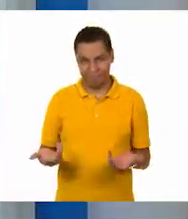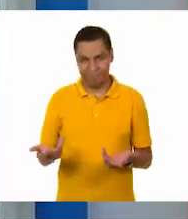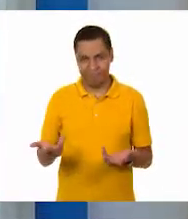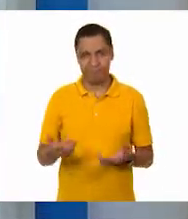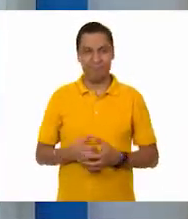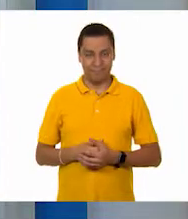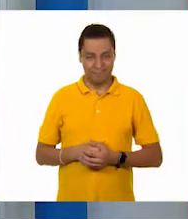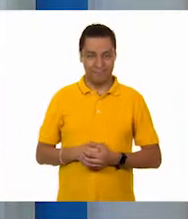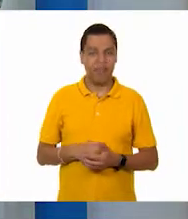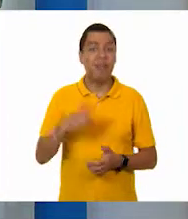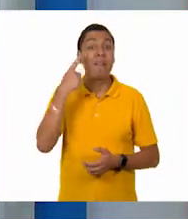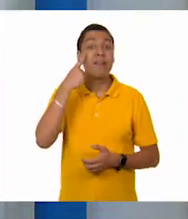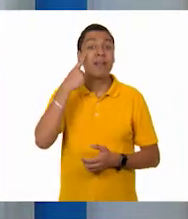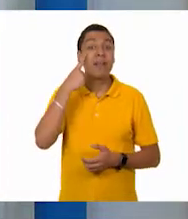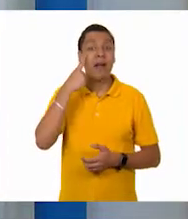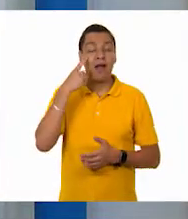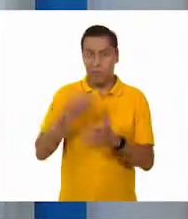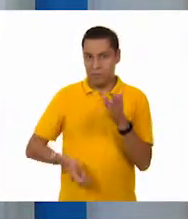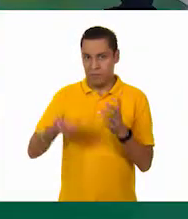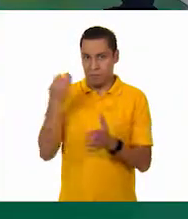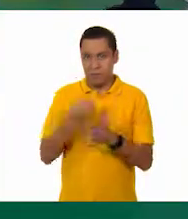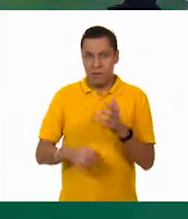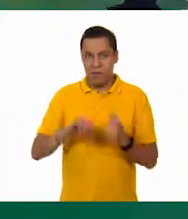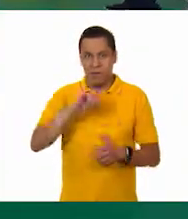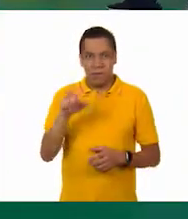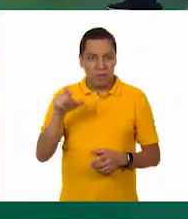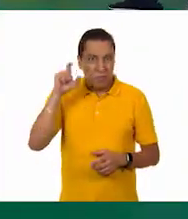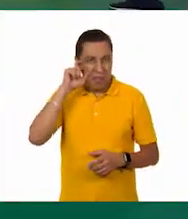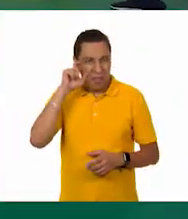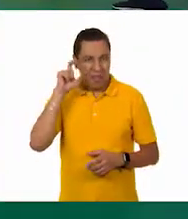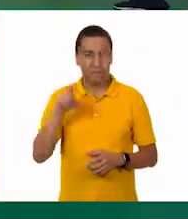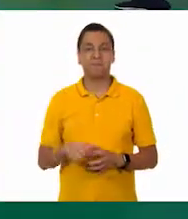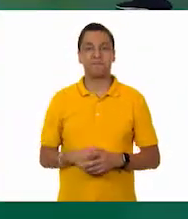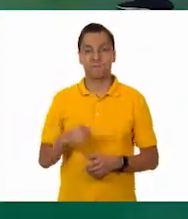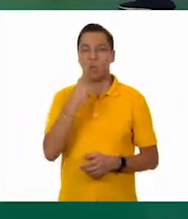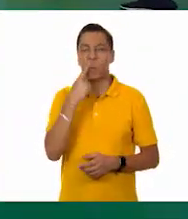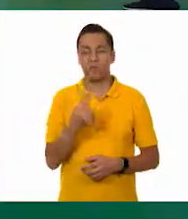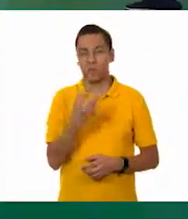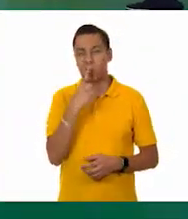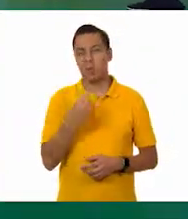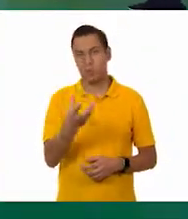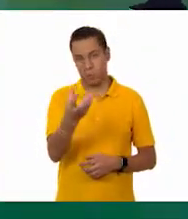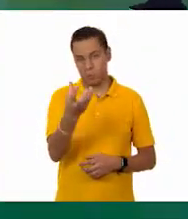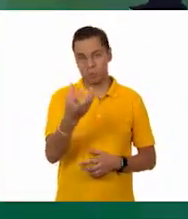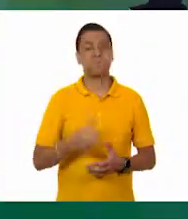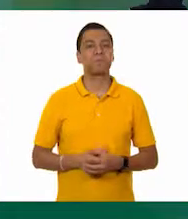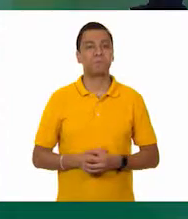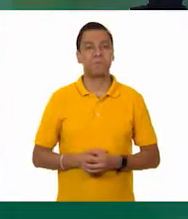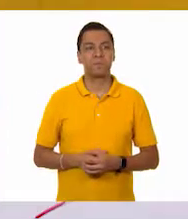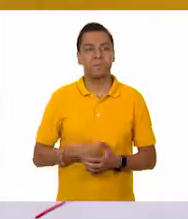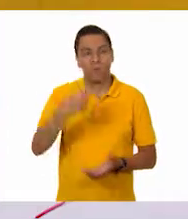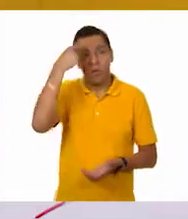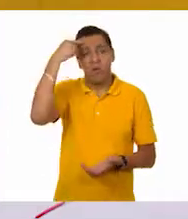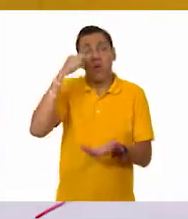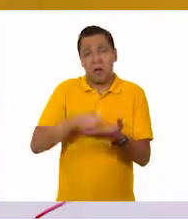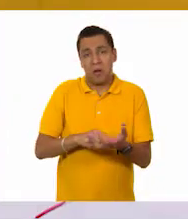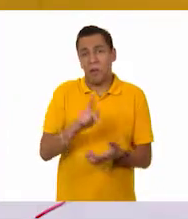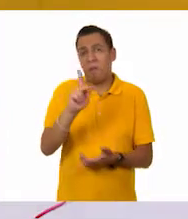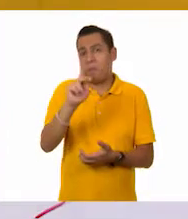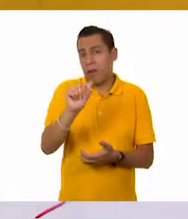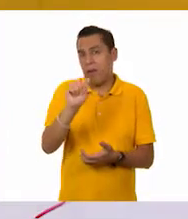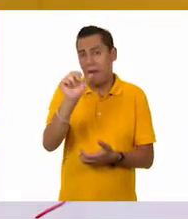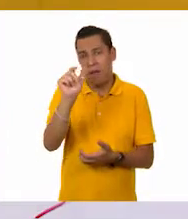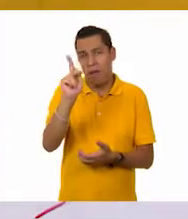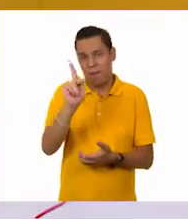papa y el jitomate. Yo creo que Yo creo que la papa va a pesar más. Yo también creo que la papa va a pesar más, crees que la papa va a Oscar?